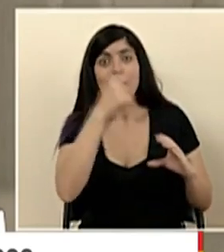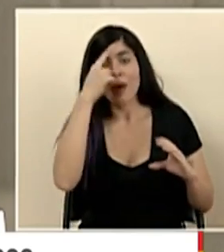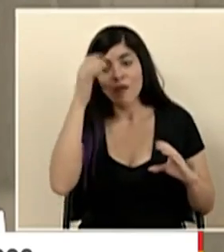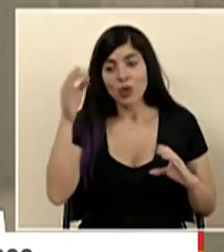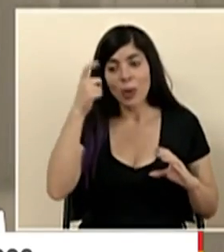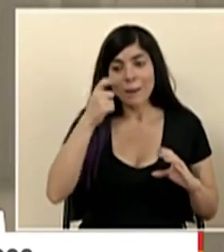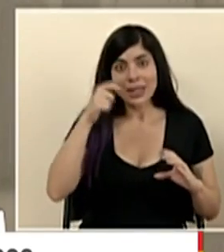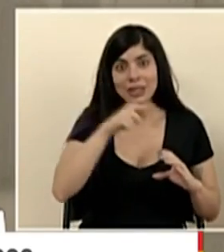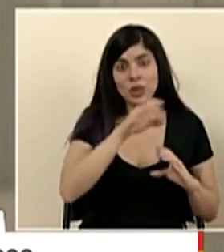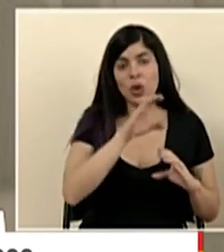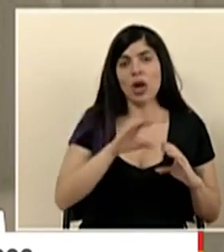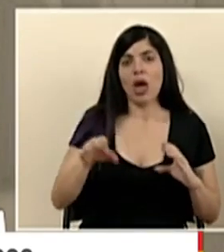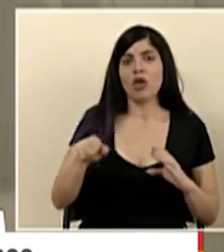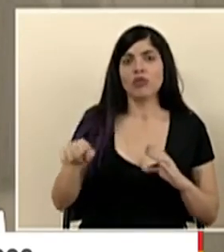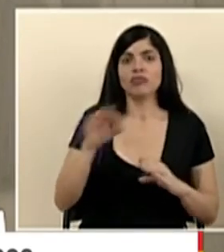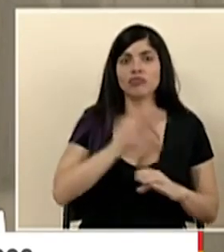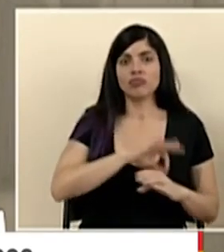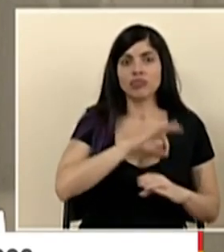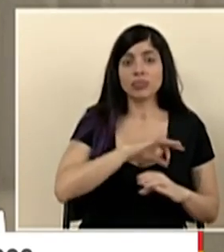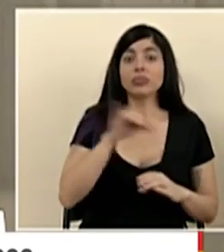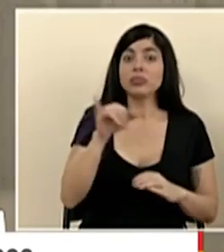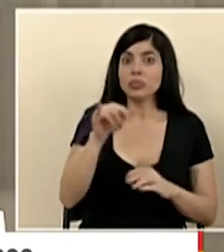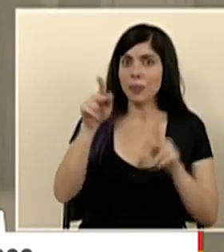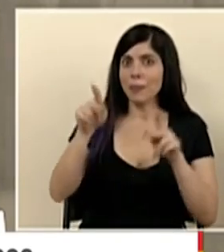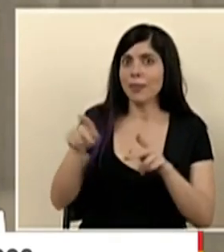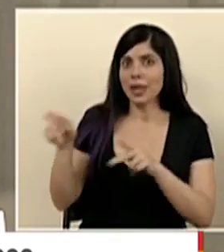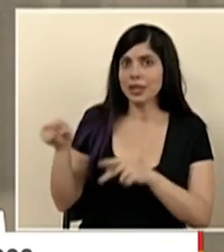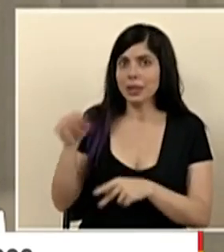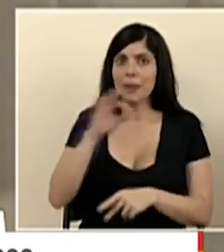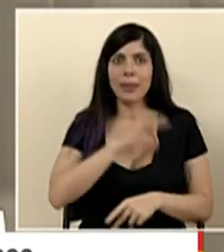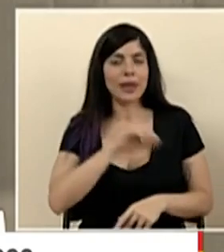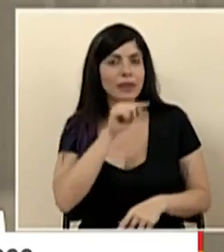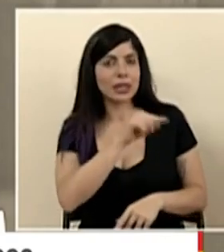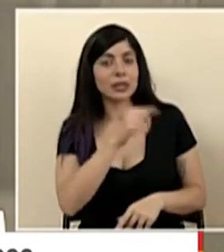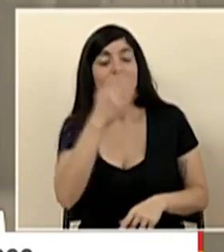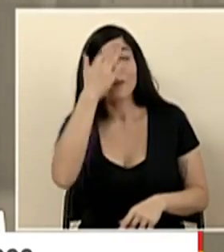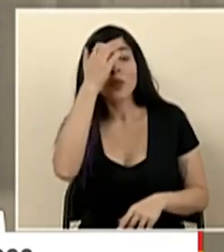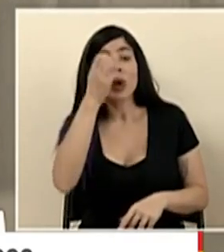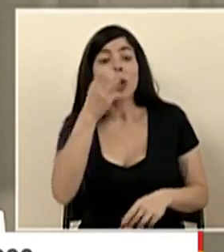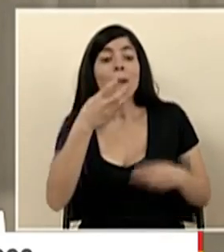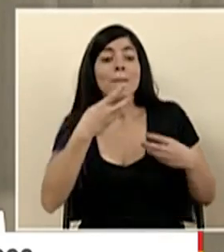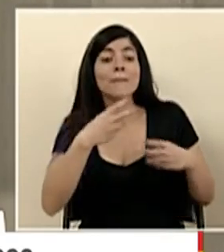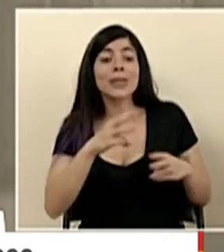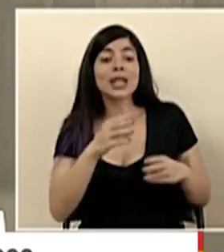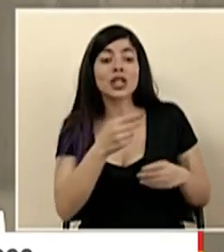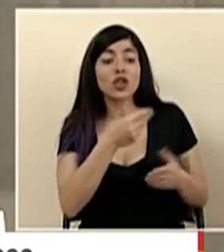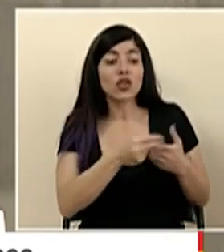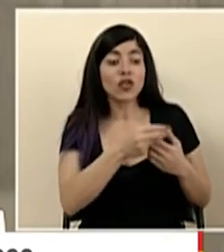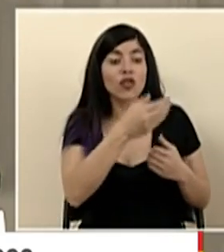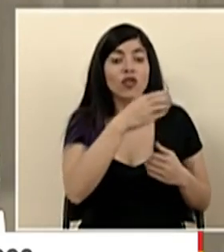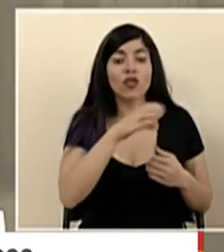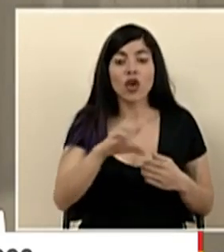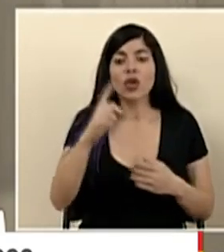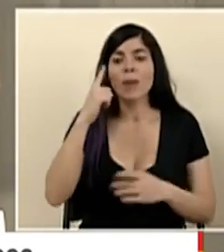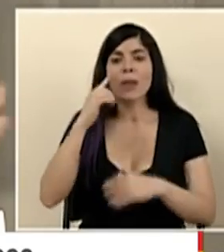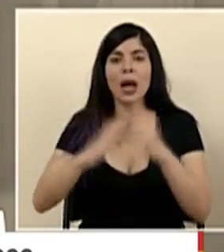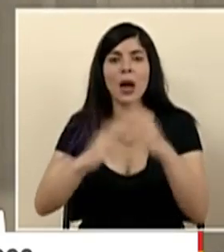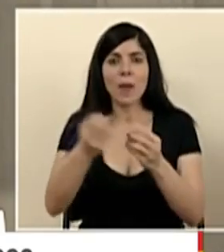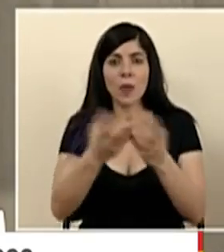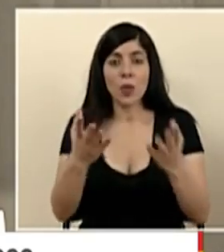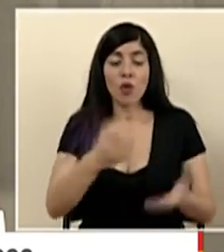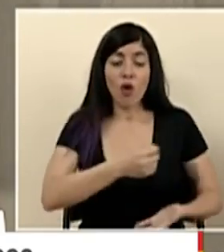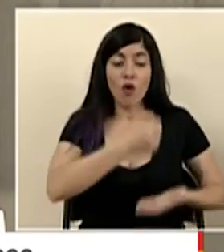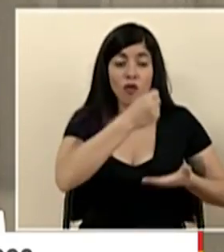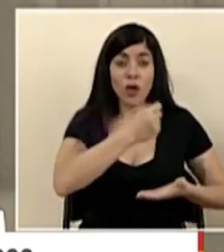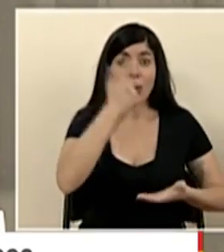pensionados y pensionados como para la gente siendo mecanismo de inversión de obra pública es decir los fondos de